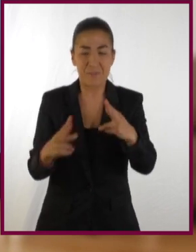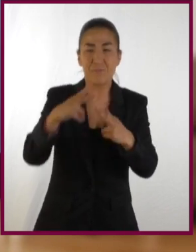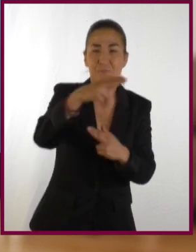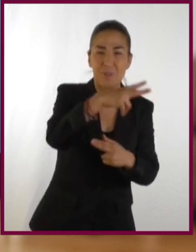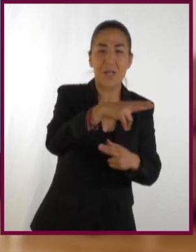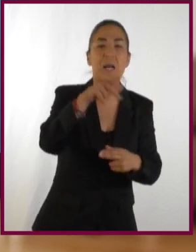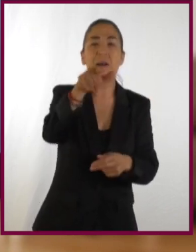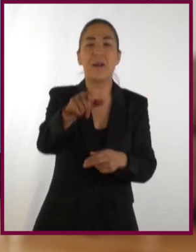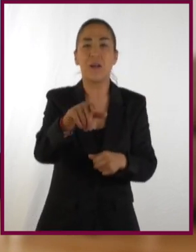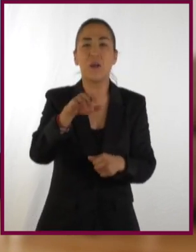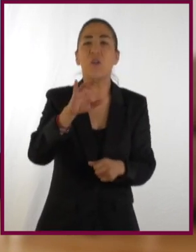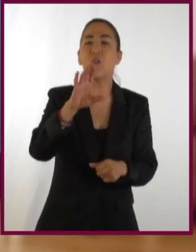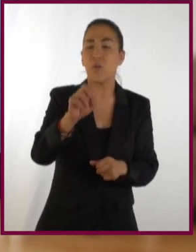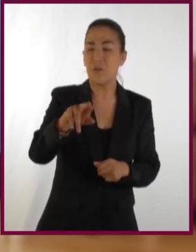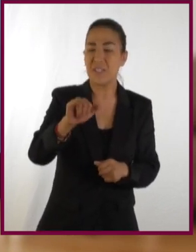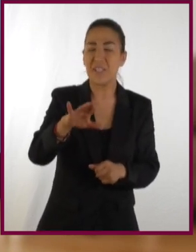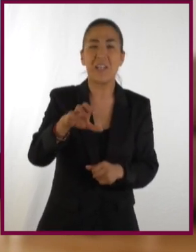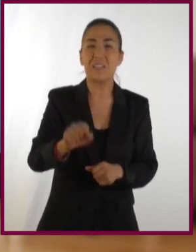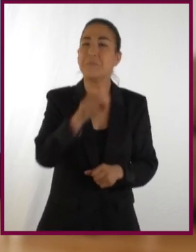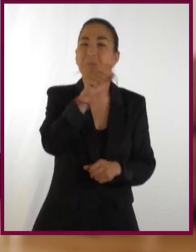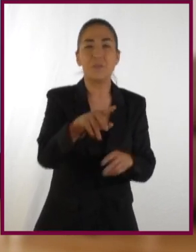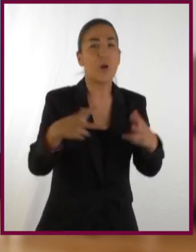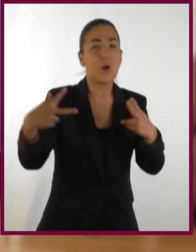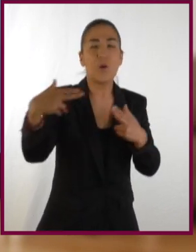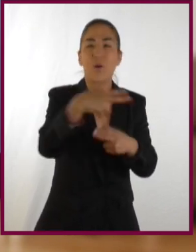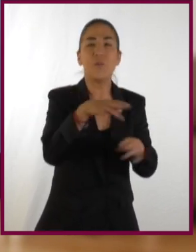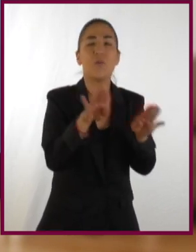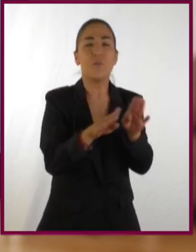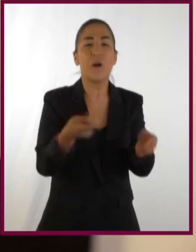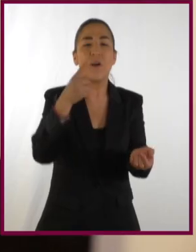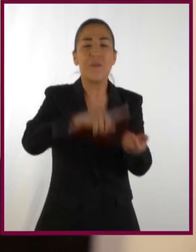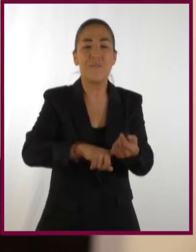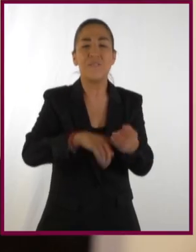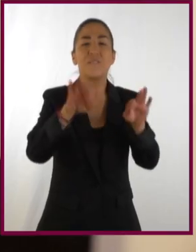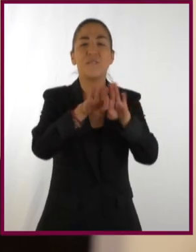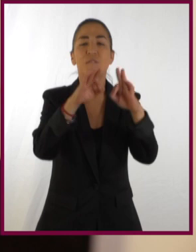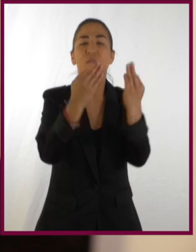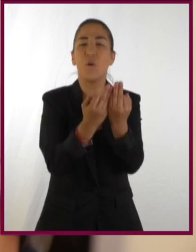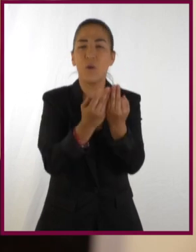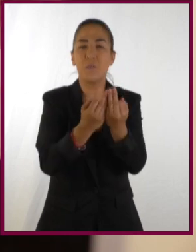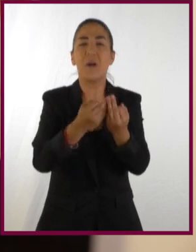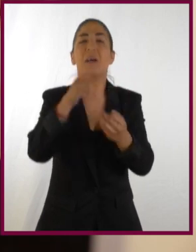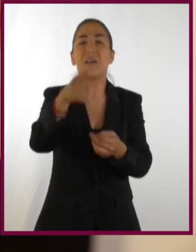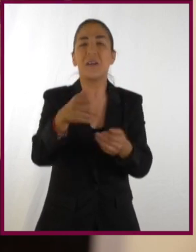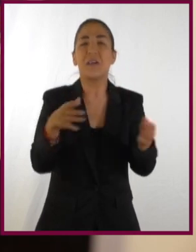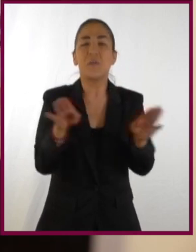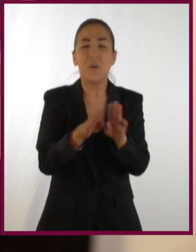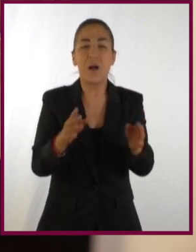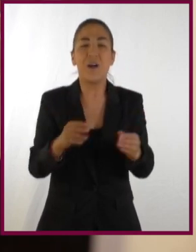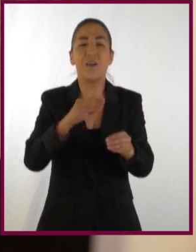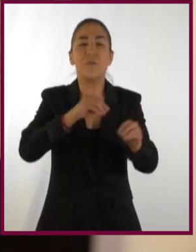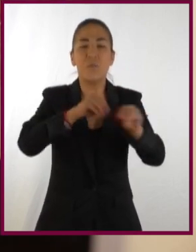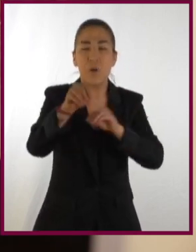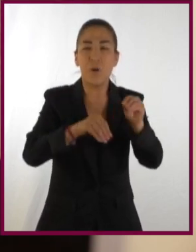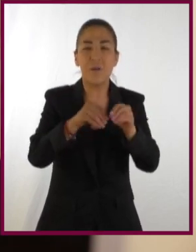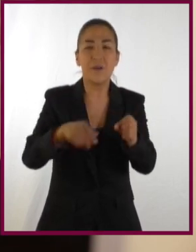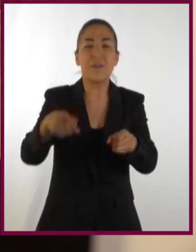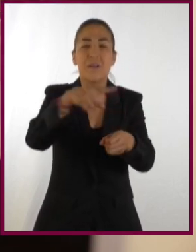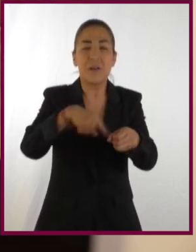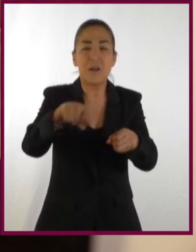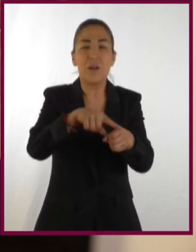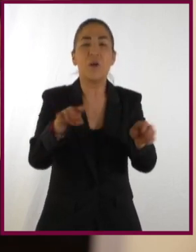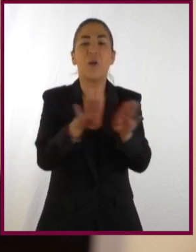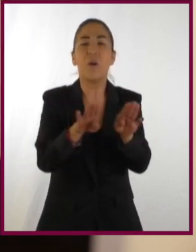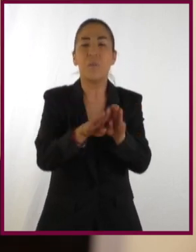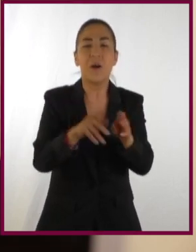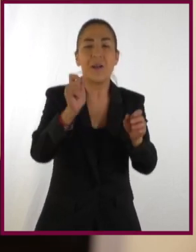podemos hacer diferentes cortes, y las cónicas vienen de esos cortes. Si hacemos de una forma muy paralela, va a